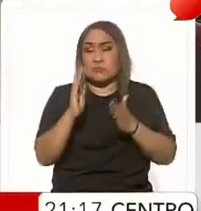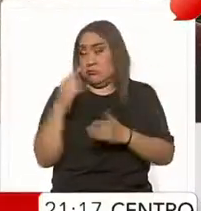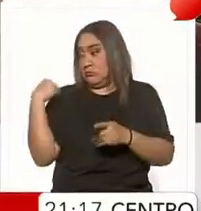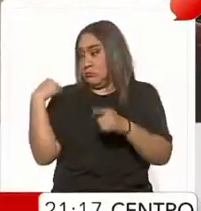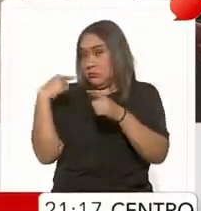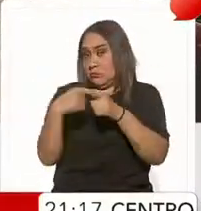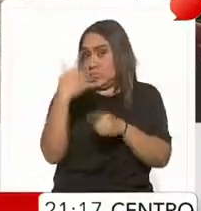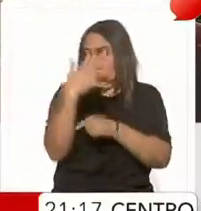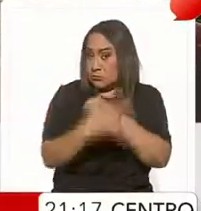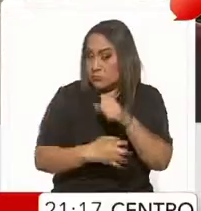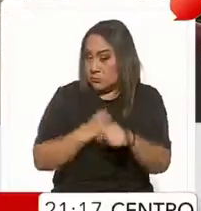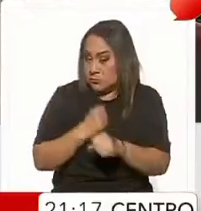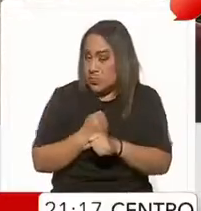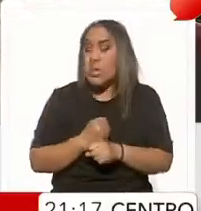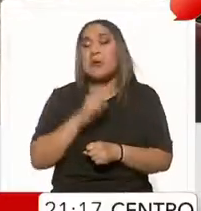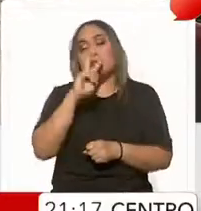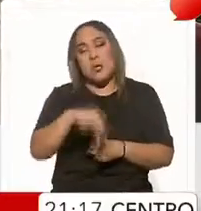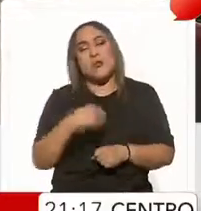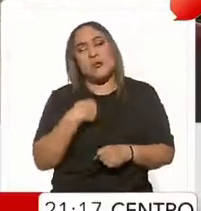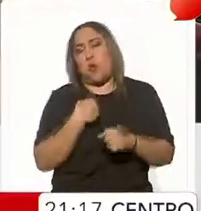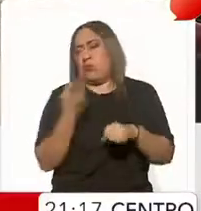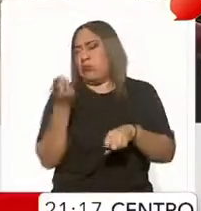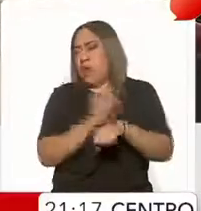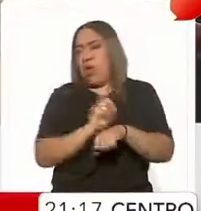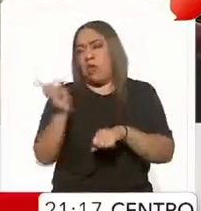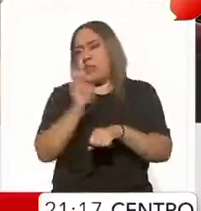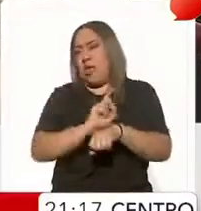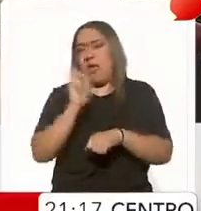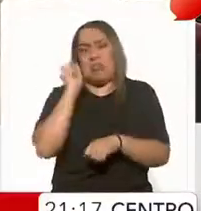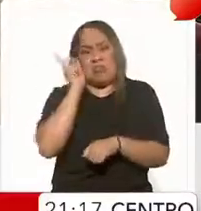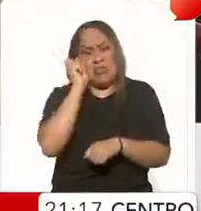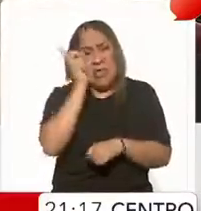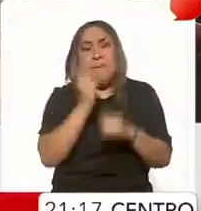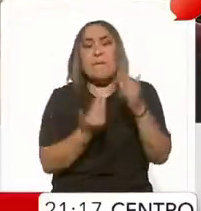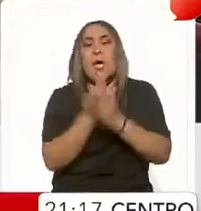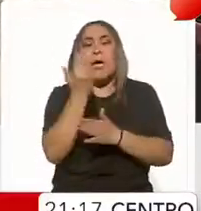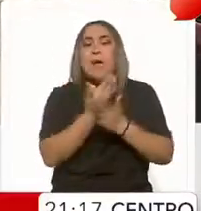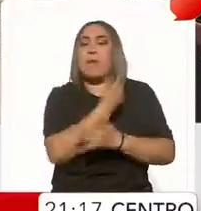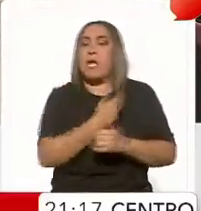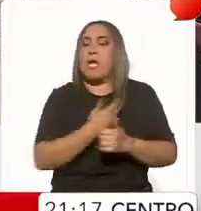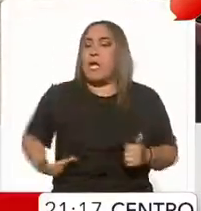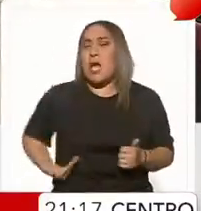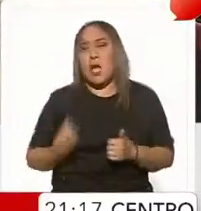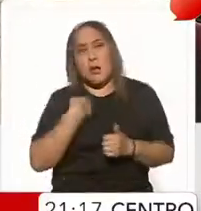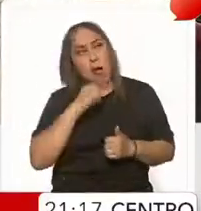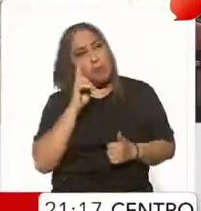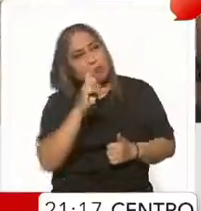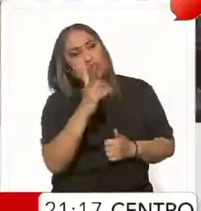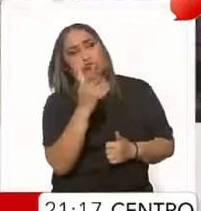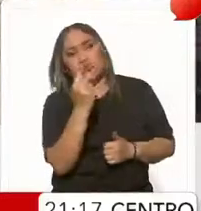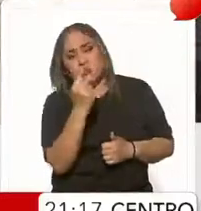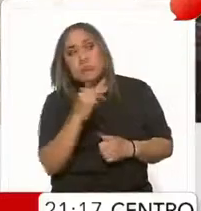años, ¿no? Yo veo las mañaneras diario, no me las pierdo, y yo creo que tengo 75